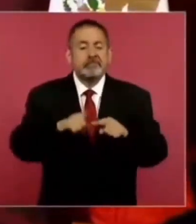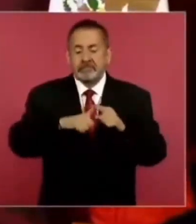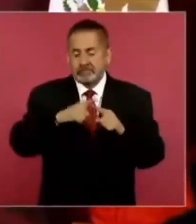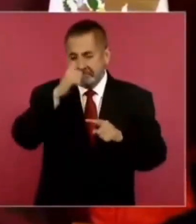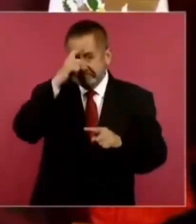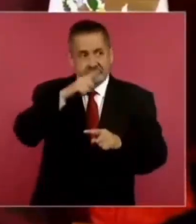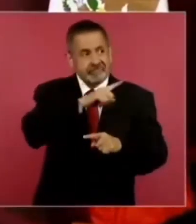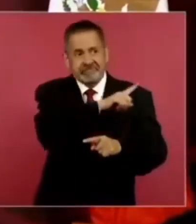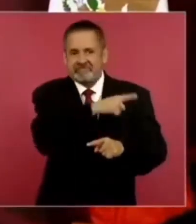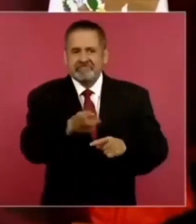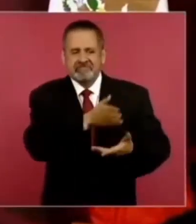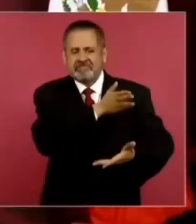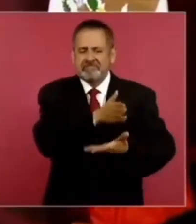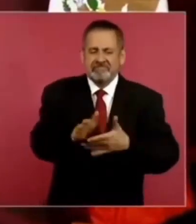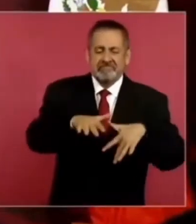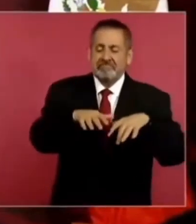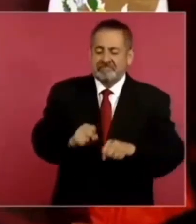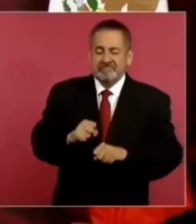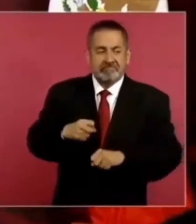invasión.